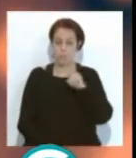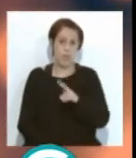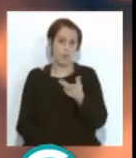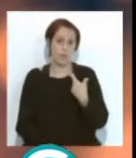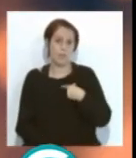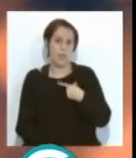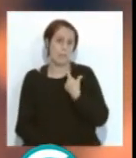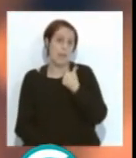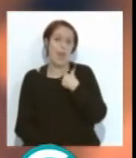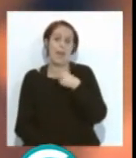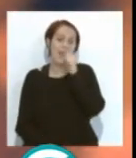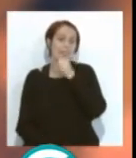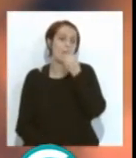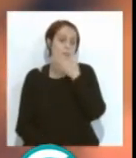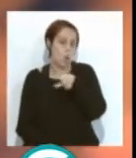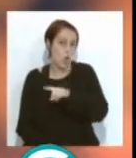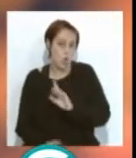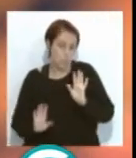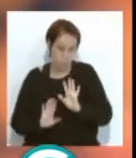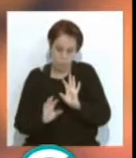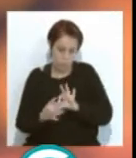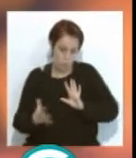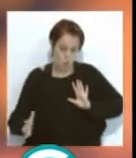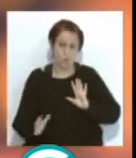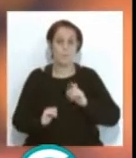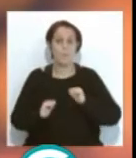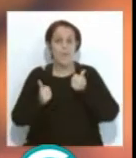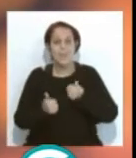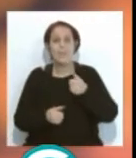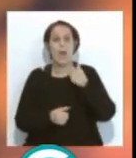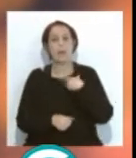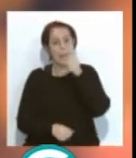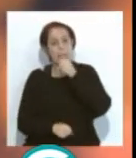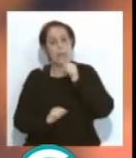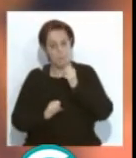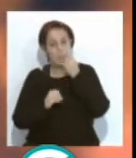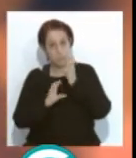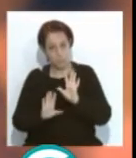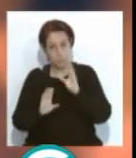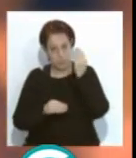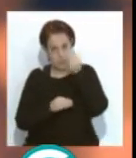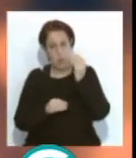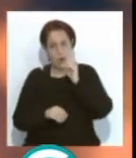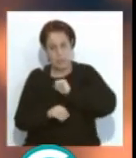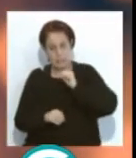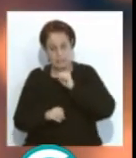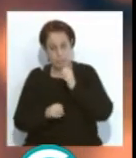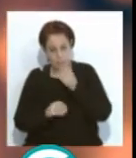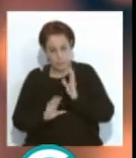que esté afinado no está al final, a partir de la base que esté afinada la agrupación, o lo que esté cantando que esté afinado,